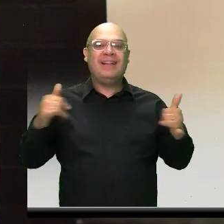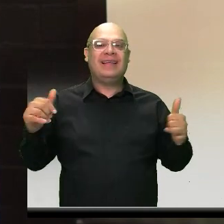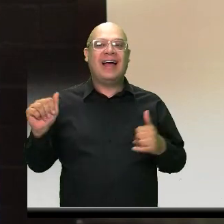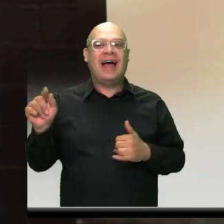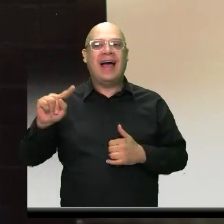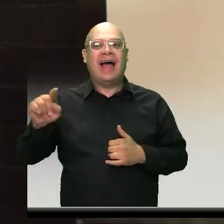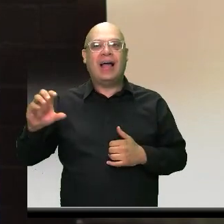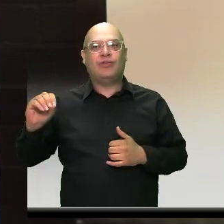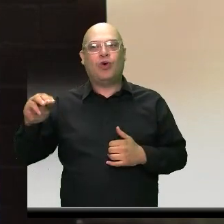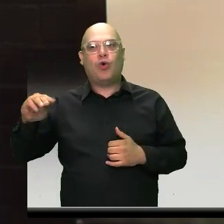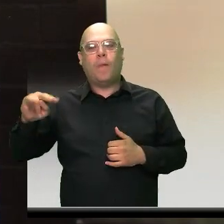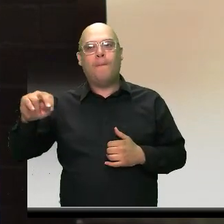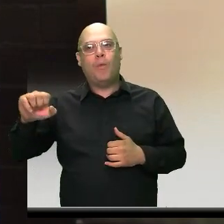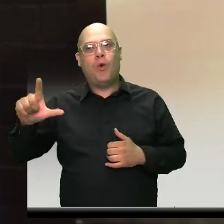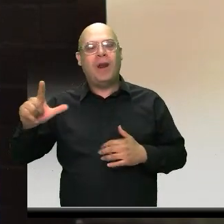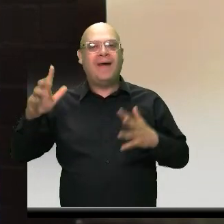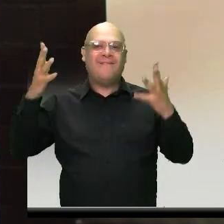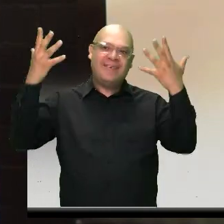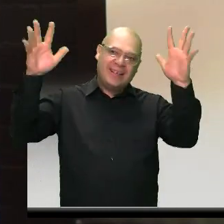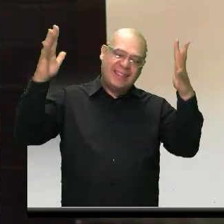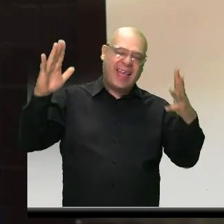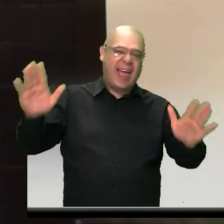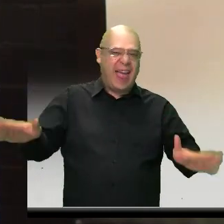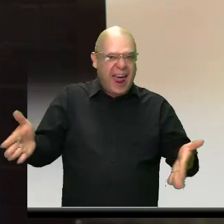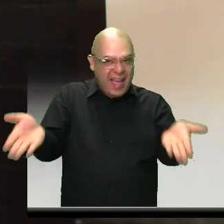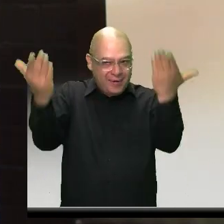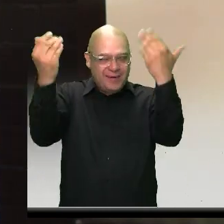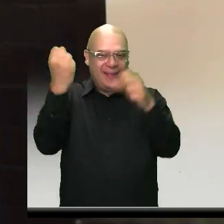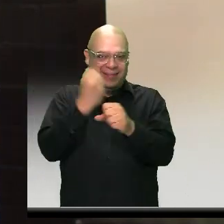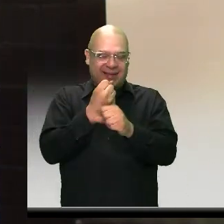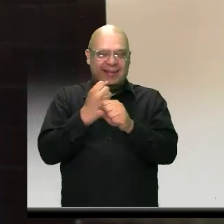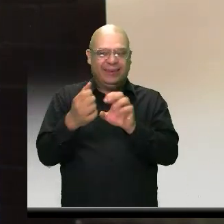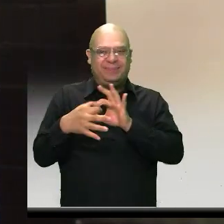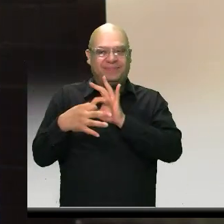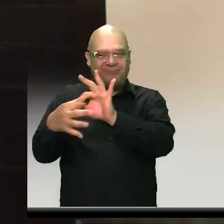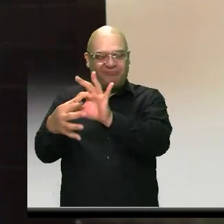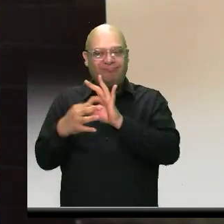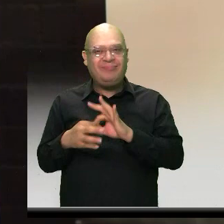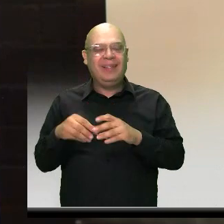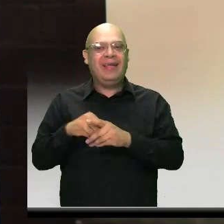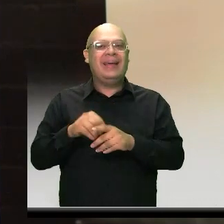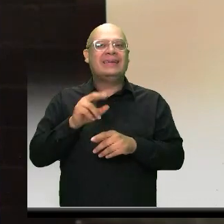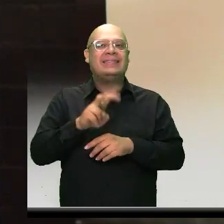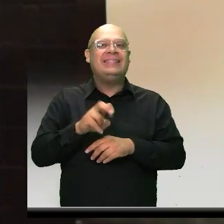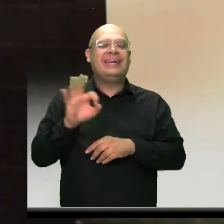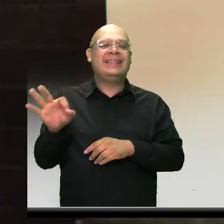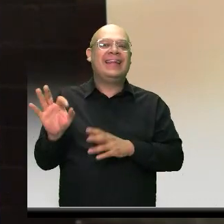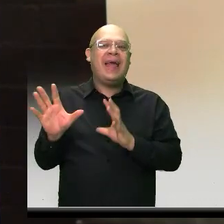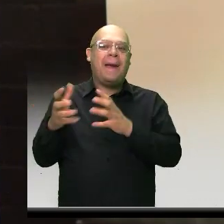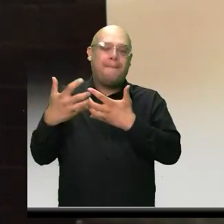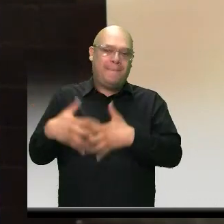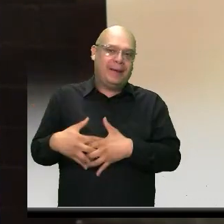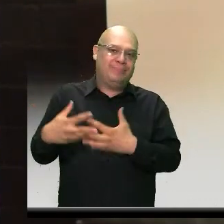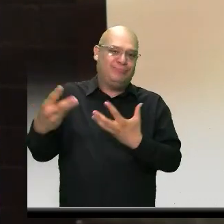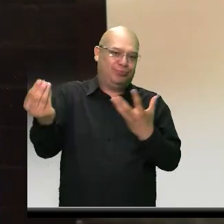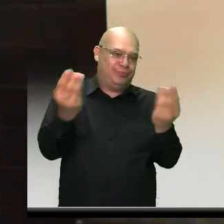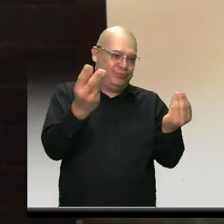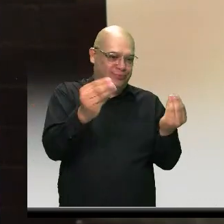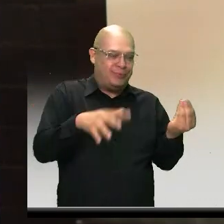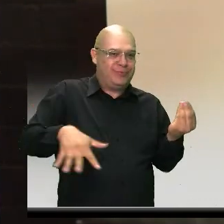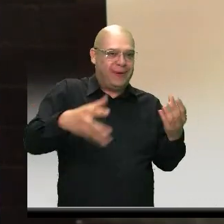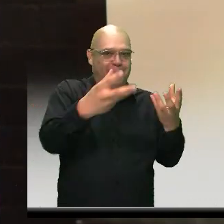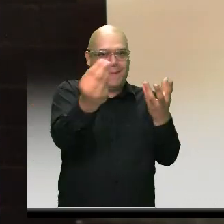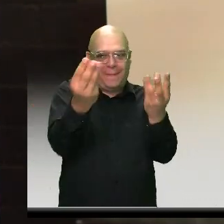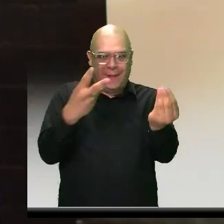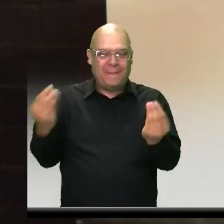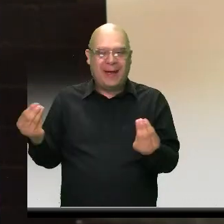los motivamos, los animamos a seguir trabajando de la mano fuertemente con las 73 organizaciones comunales que tenemos en la ciudad para